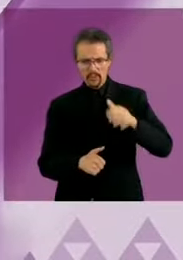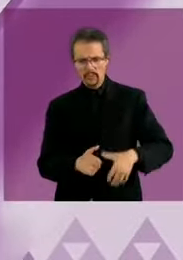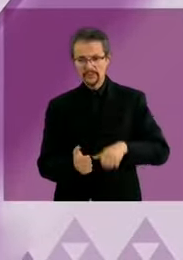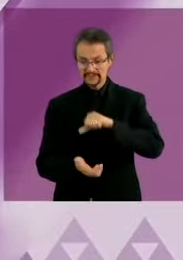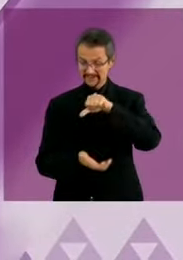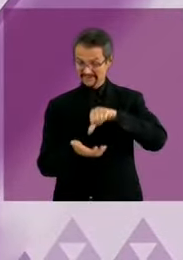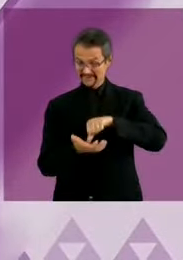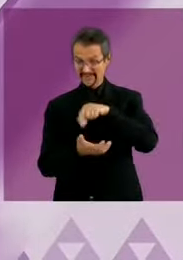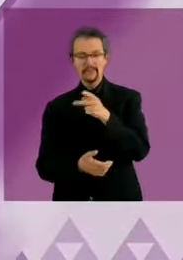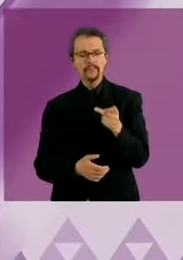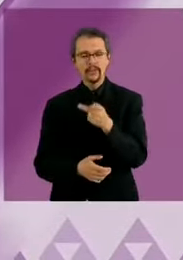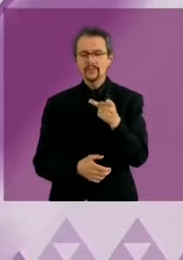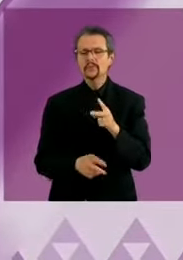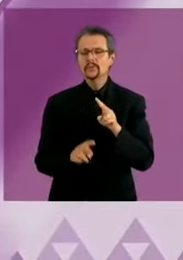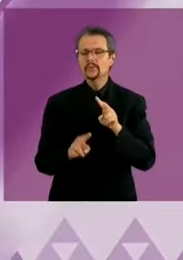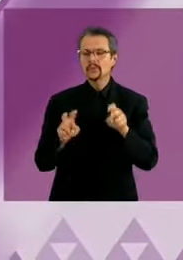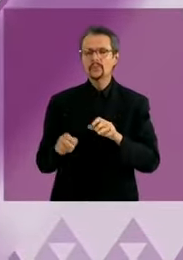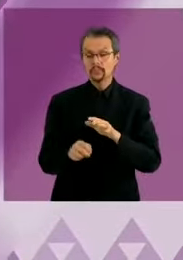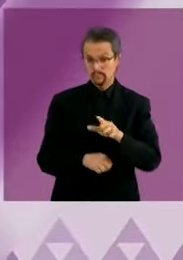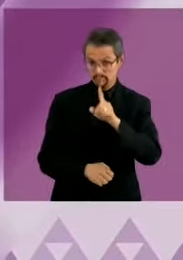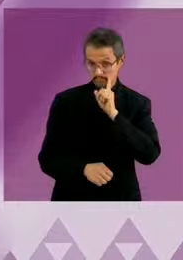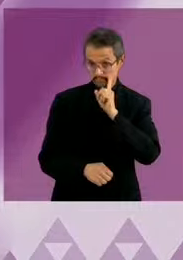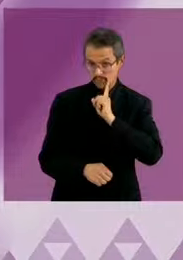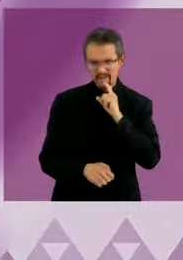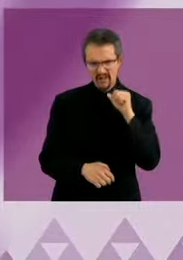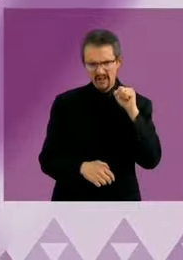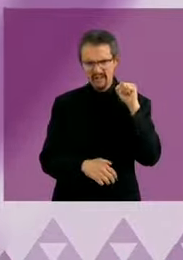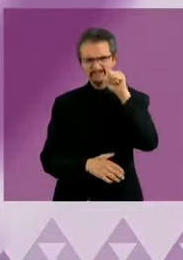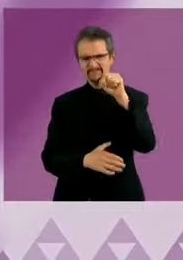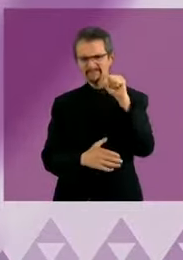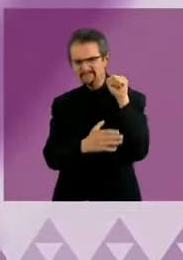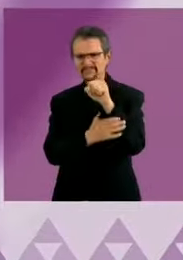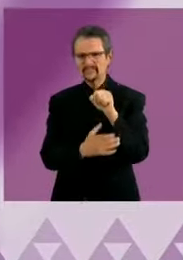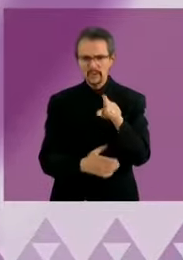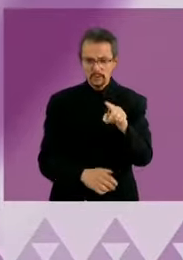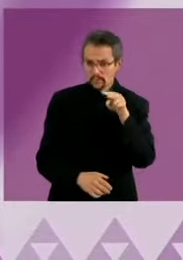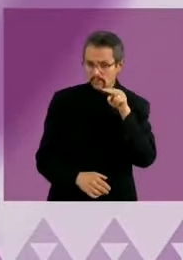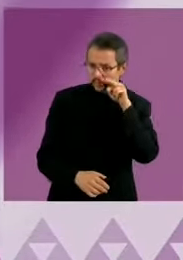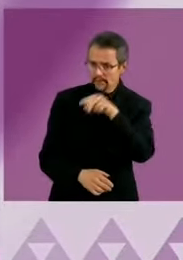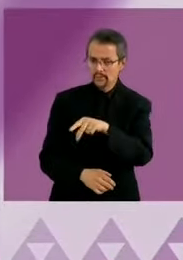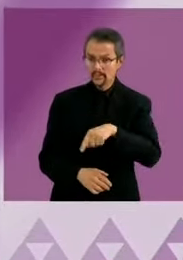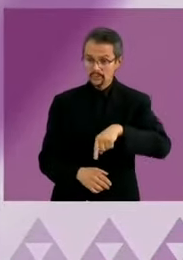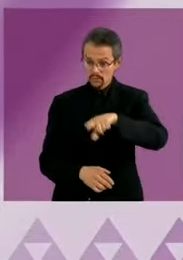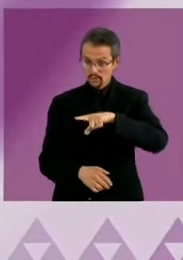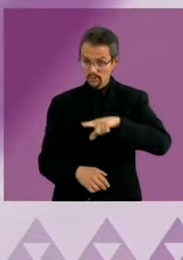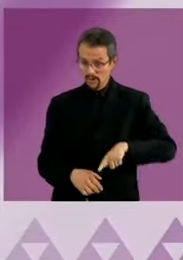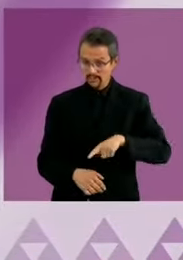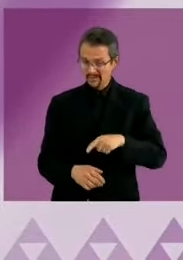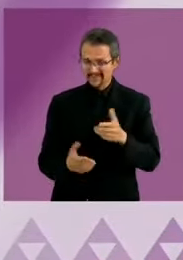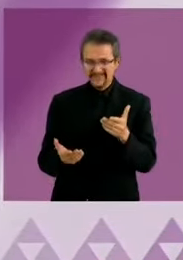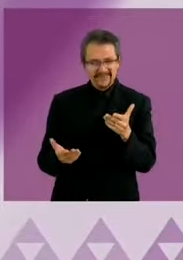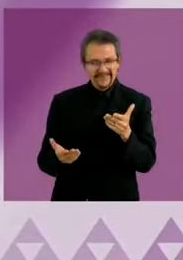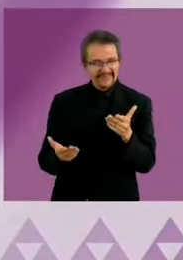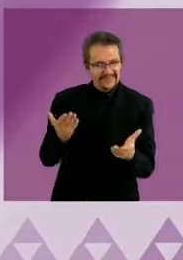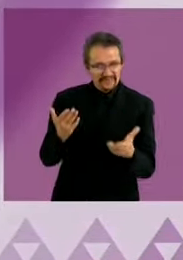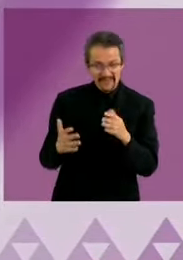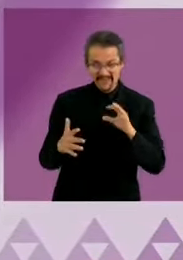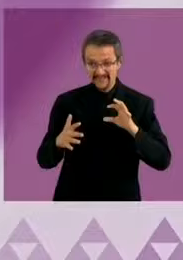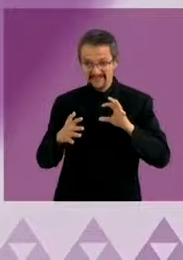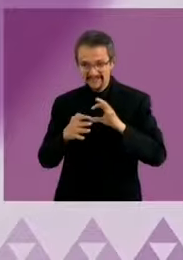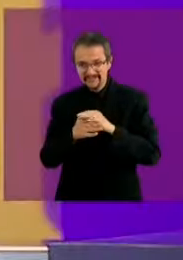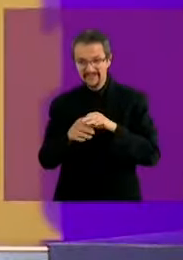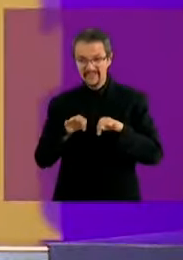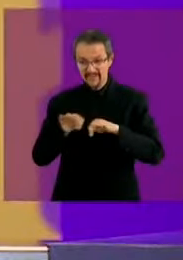movimiento feminista? ¿lo considera un contrapeso al poder gubernamental? ¿le interesa tener diálogo con las colectivas y organizaciones?